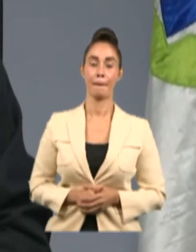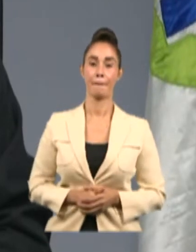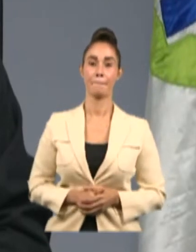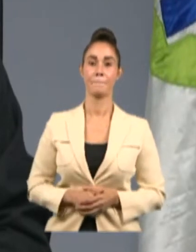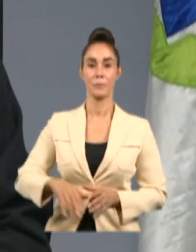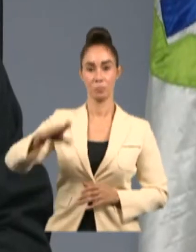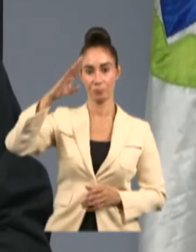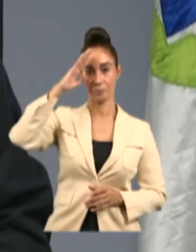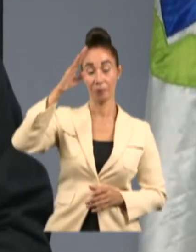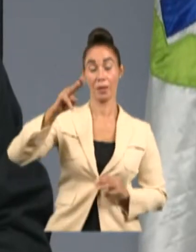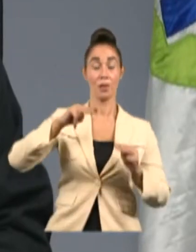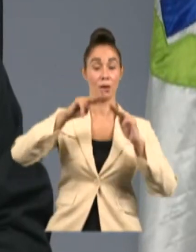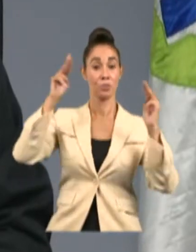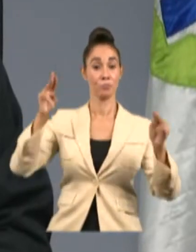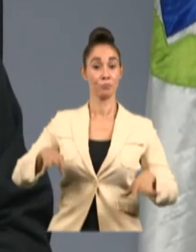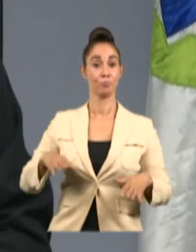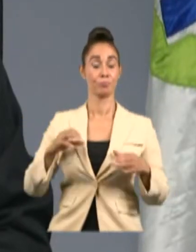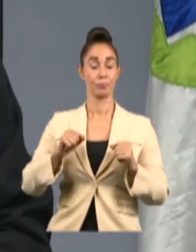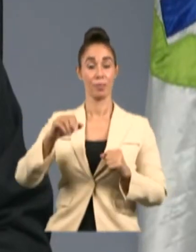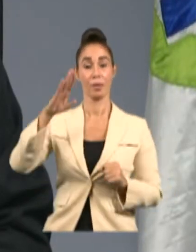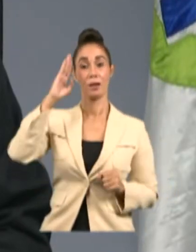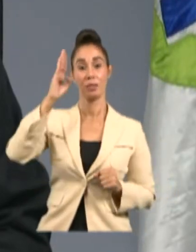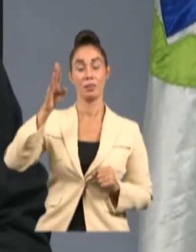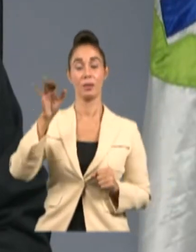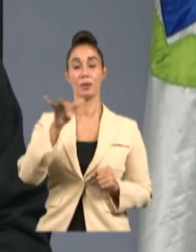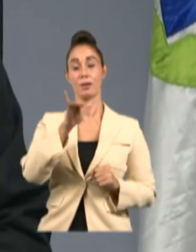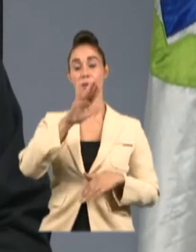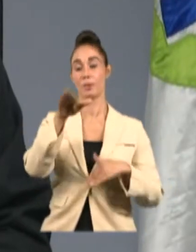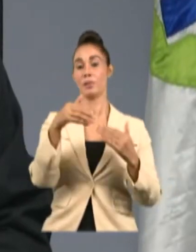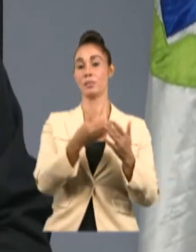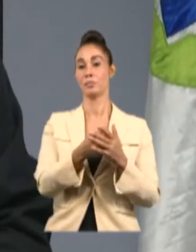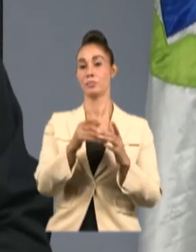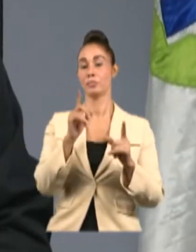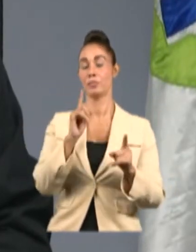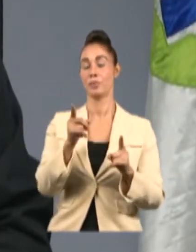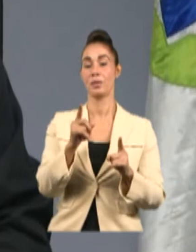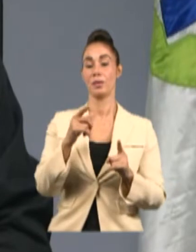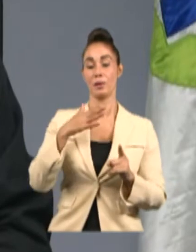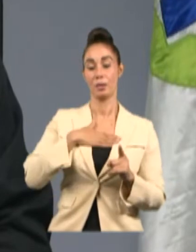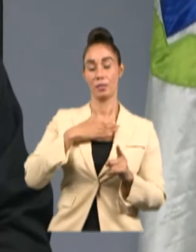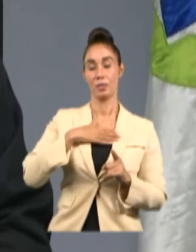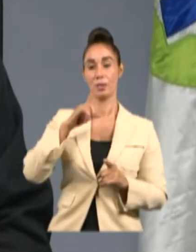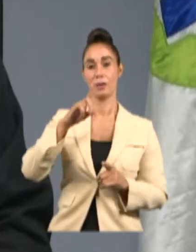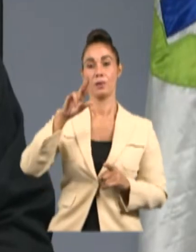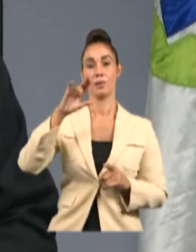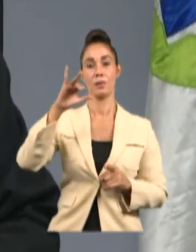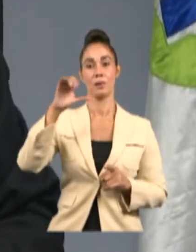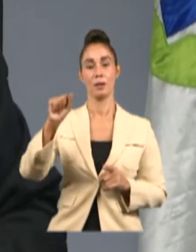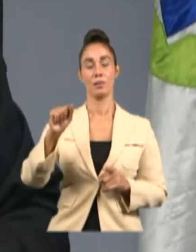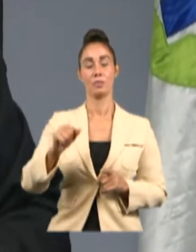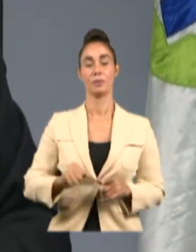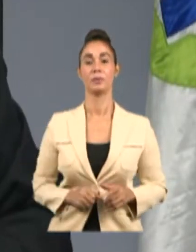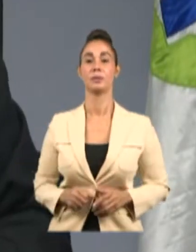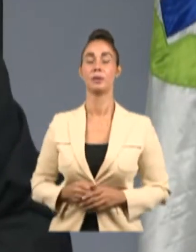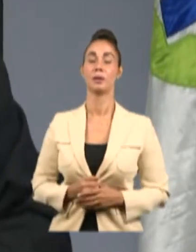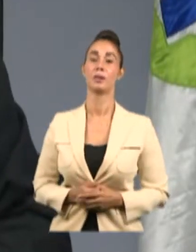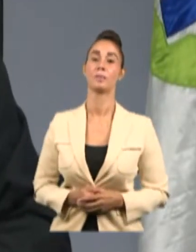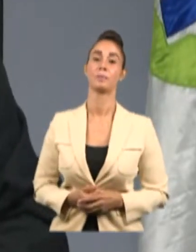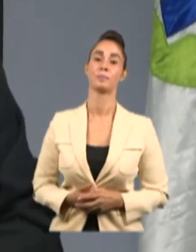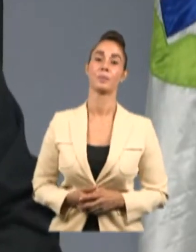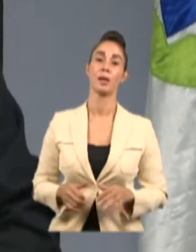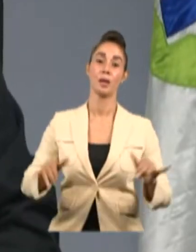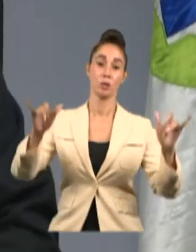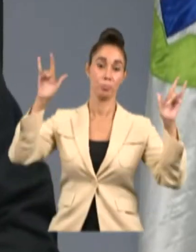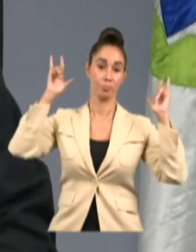Saludos, señor ministro, y saludos de igual forma a mis colegas, Luis Veras, Medios del Norte, Santiago.